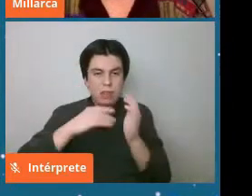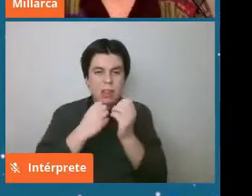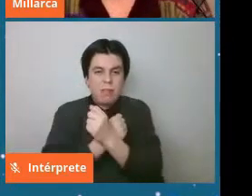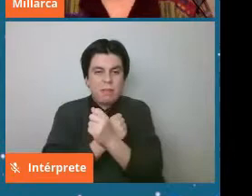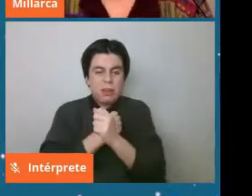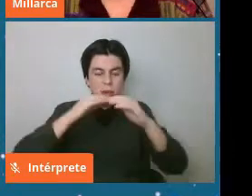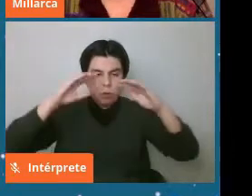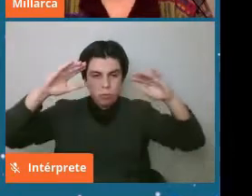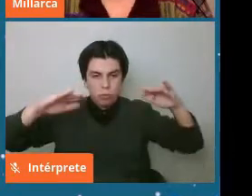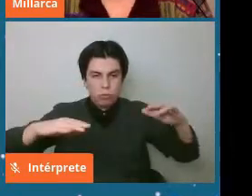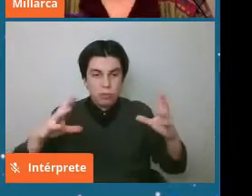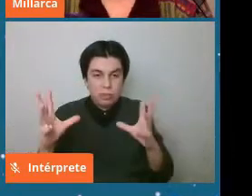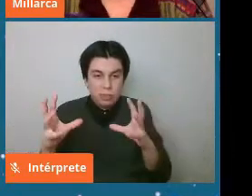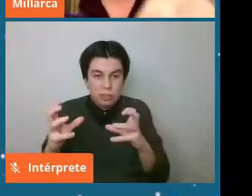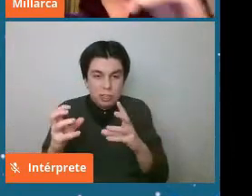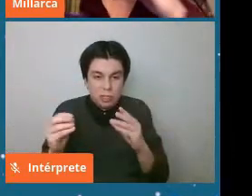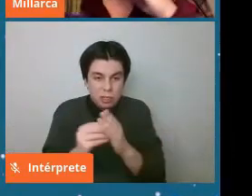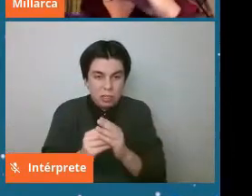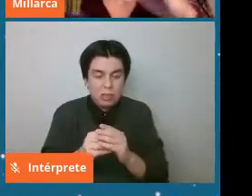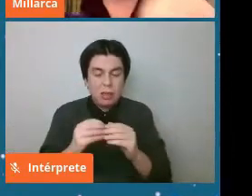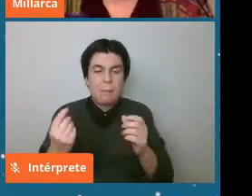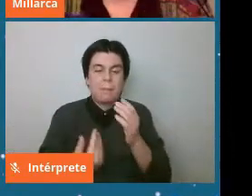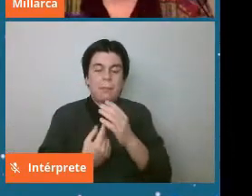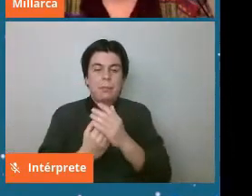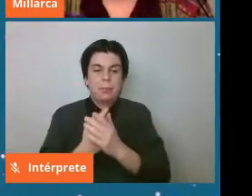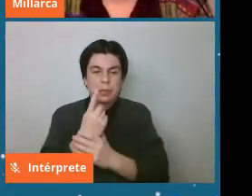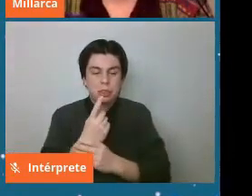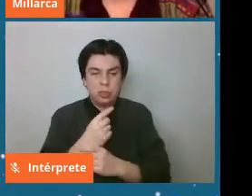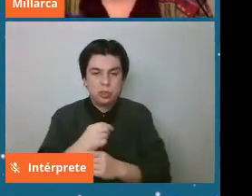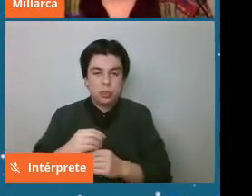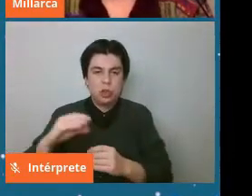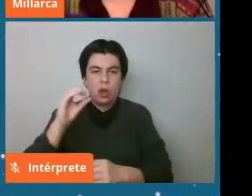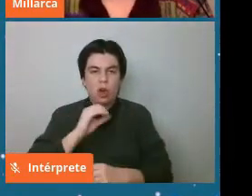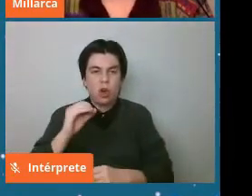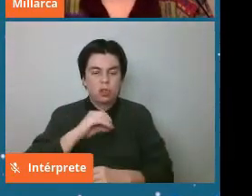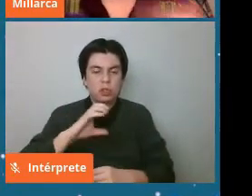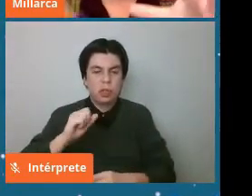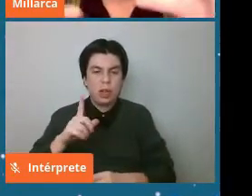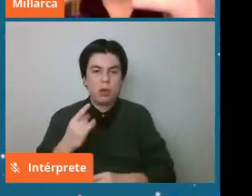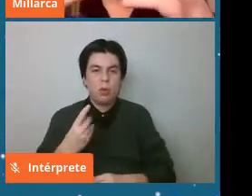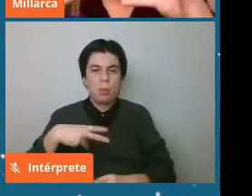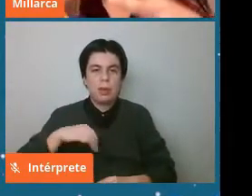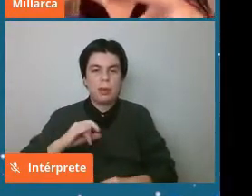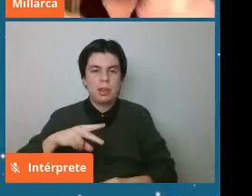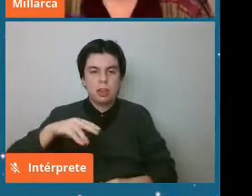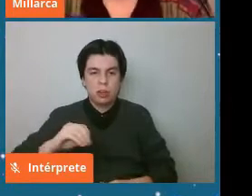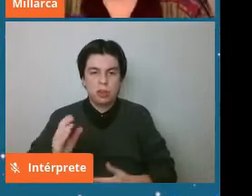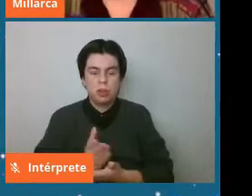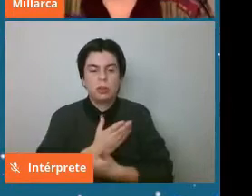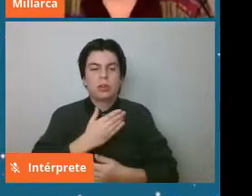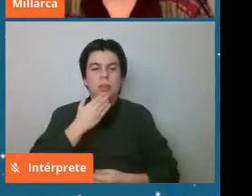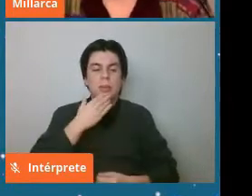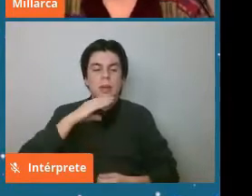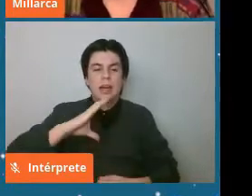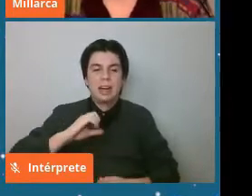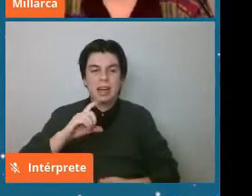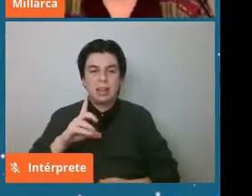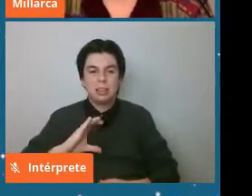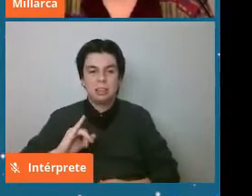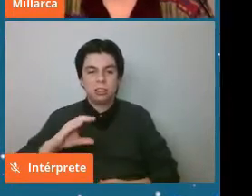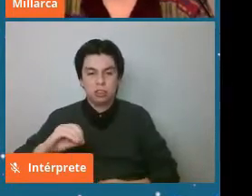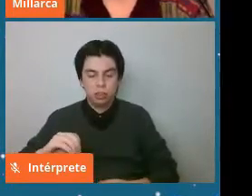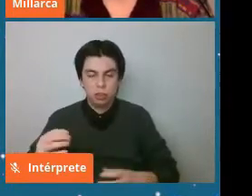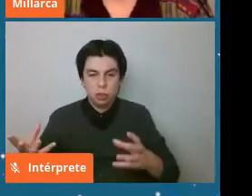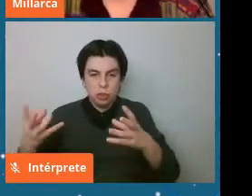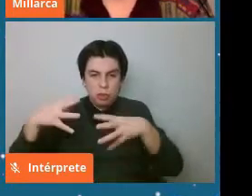entonces estos primeros minerales que son óxidos de aluminio de calcio y que están dentro de este de este